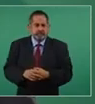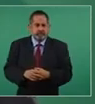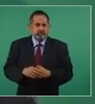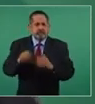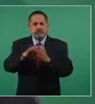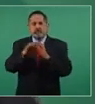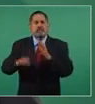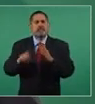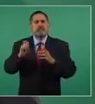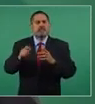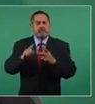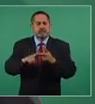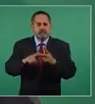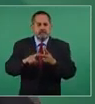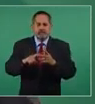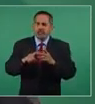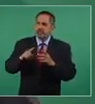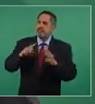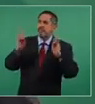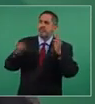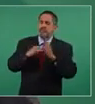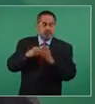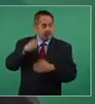Ejemplo mundial,